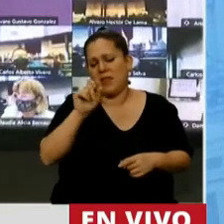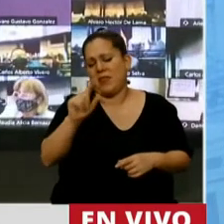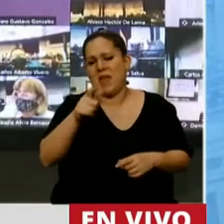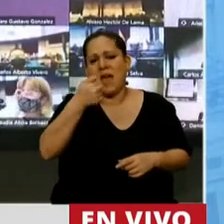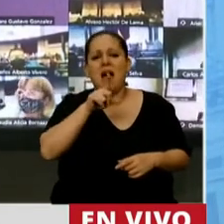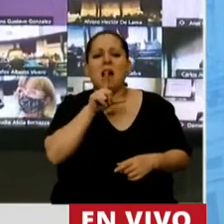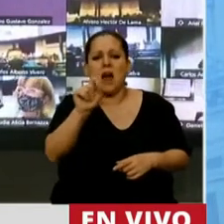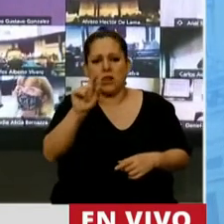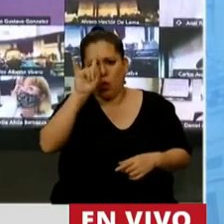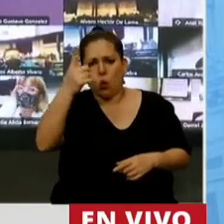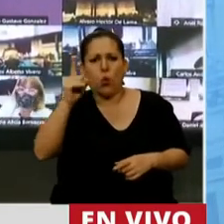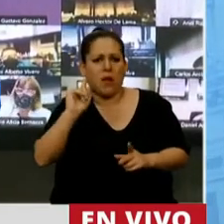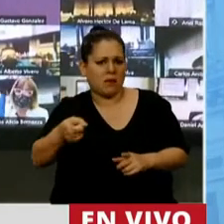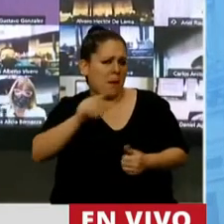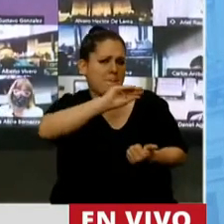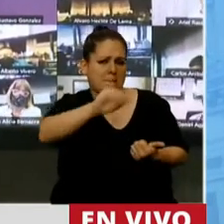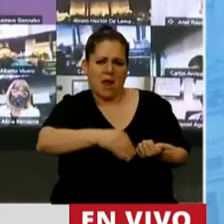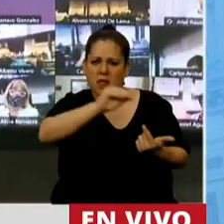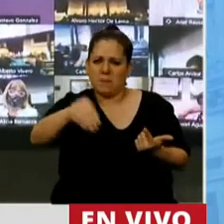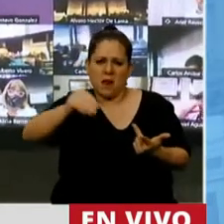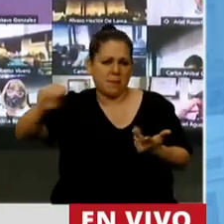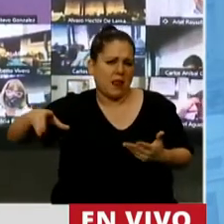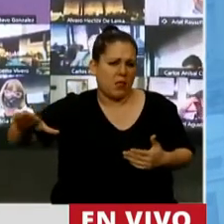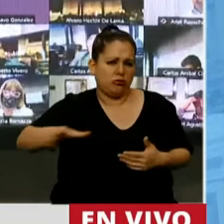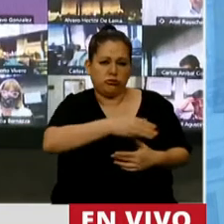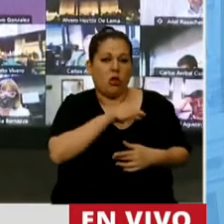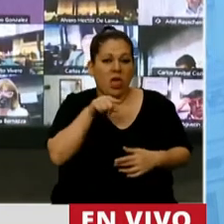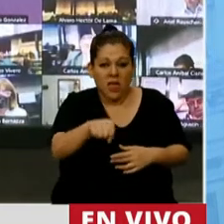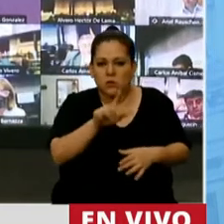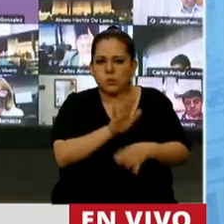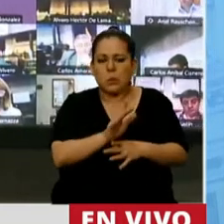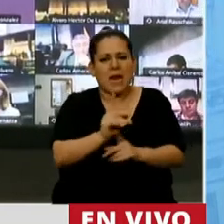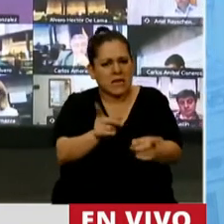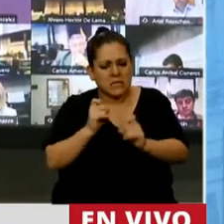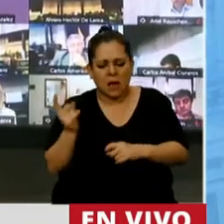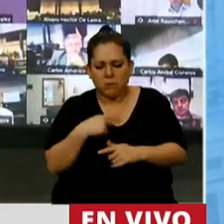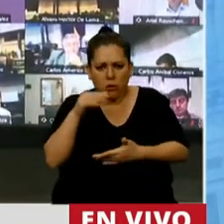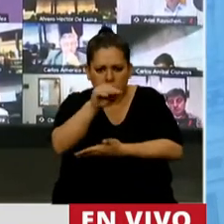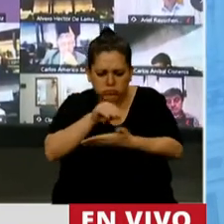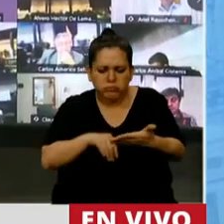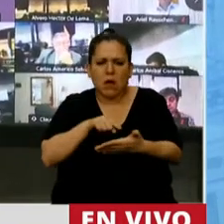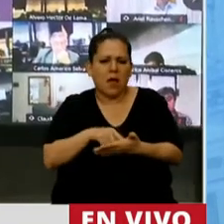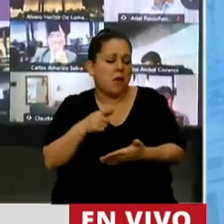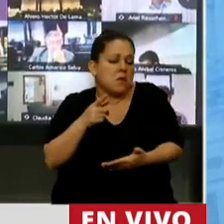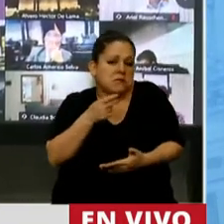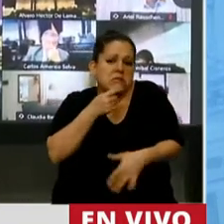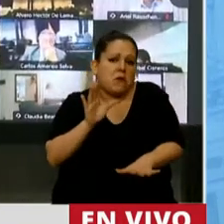Hemos tratado de hacer llegar, y esto se sabe, de la necesidad de recomponer esto. Más allá que nosotros votemos,